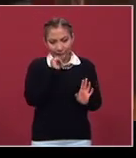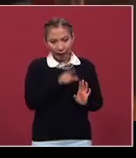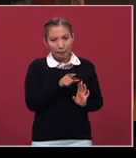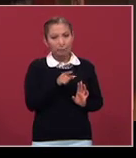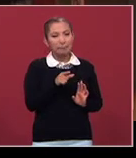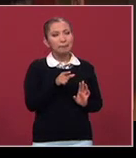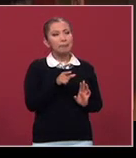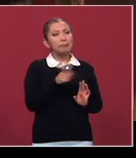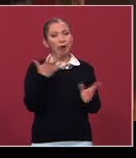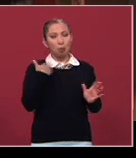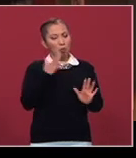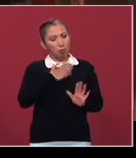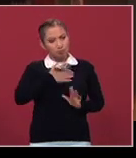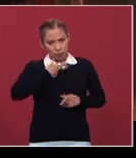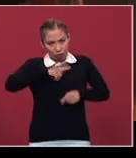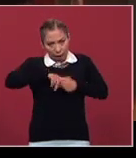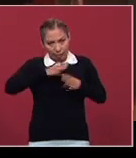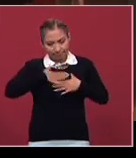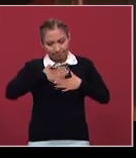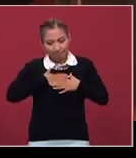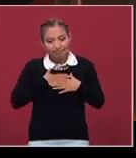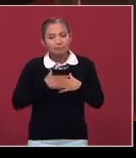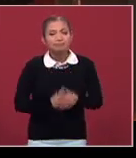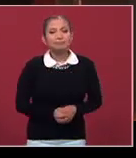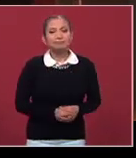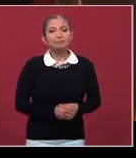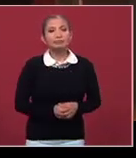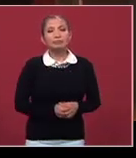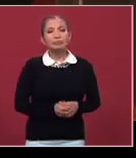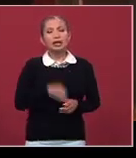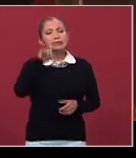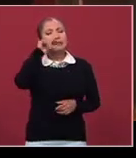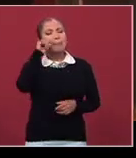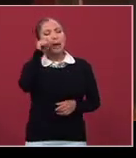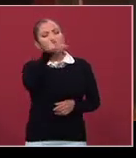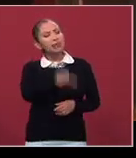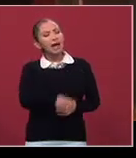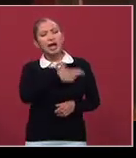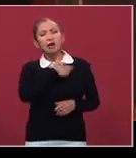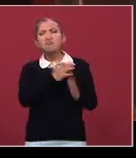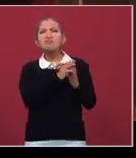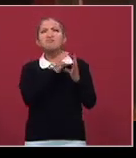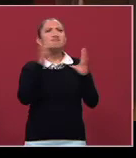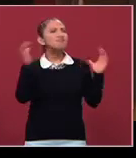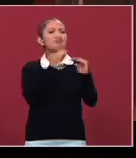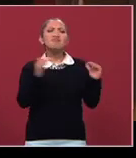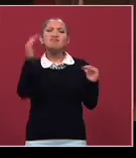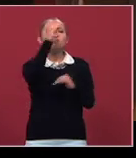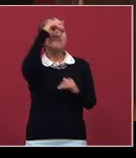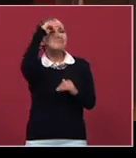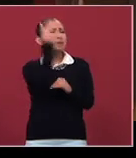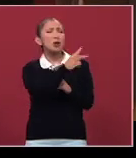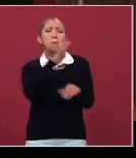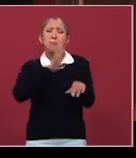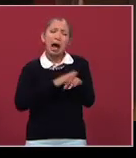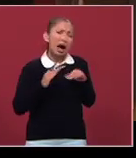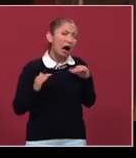en una postura muy personal, creo que Emiliano Zapata es el héroe más grande de este país. ¿Por qué?